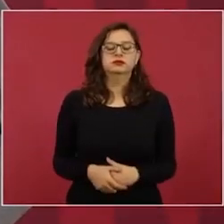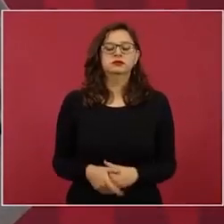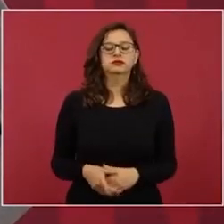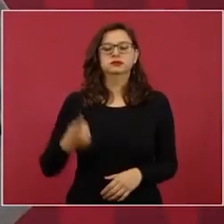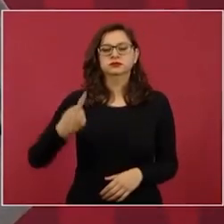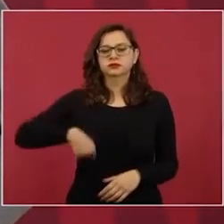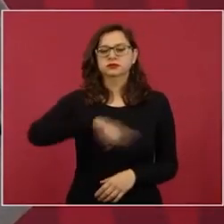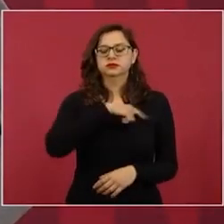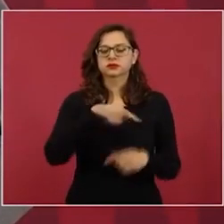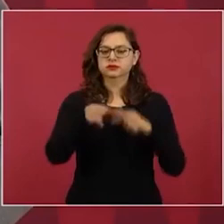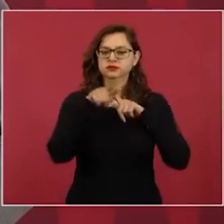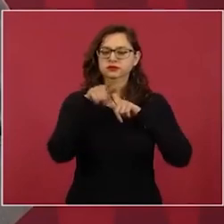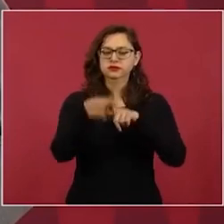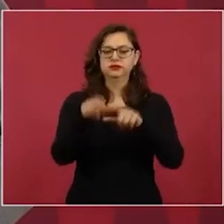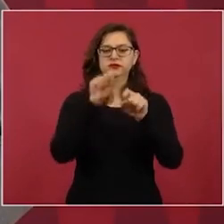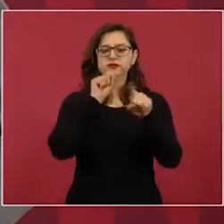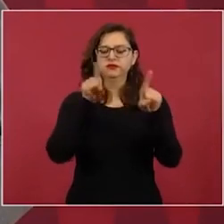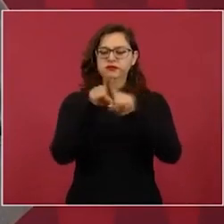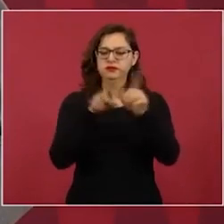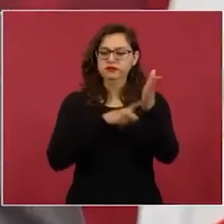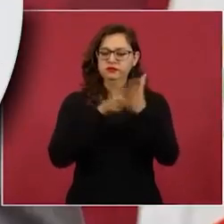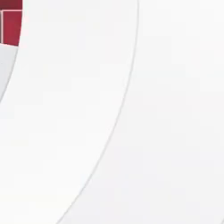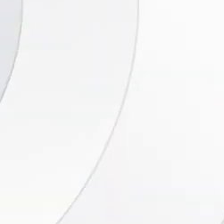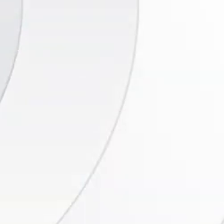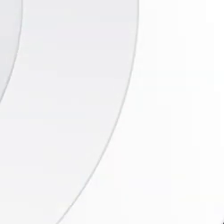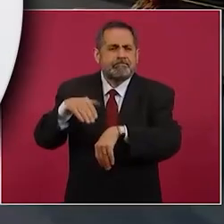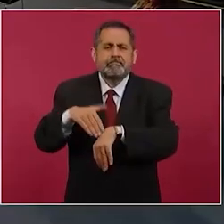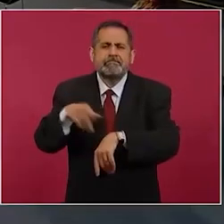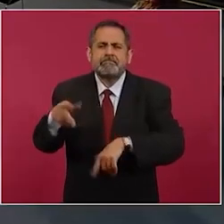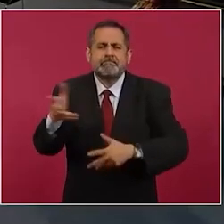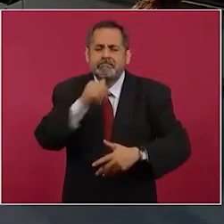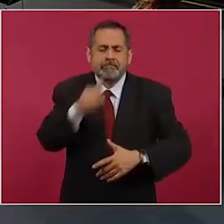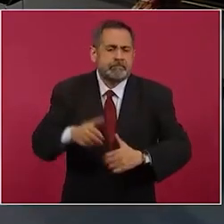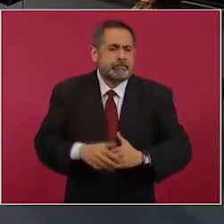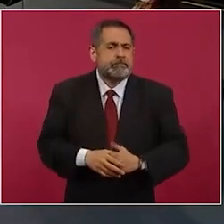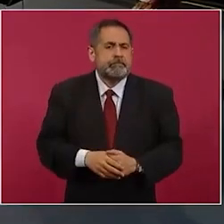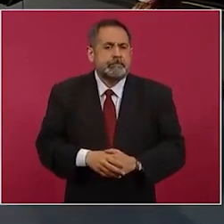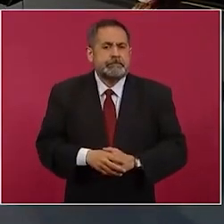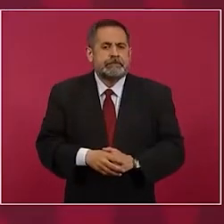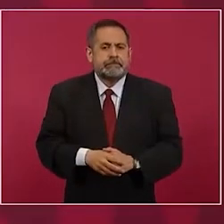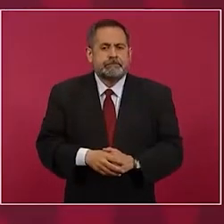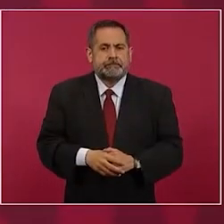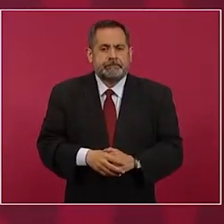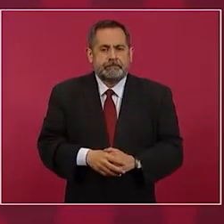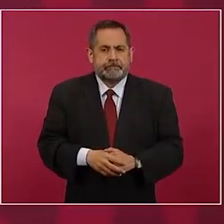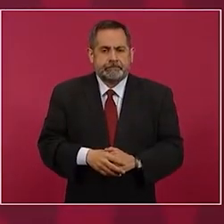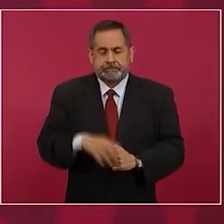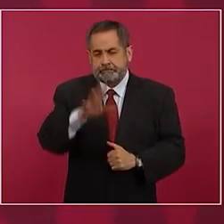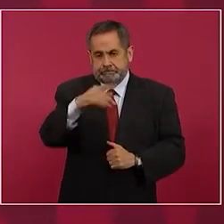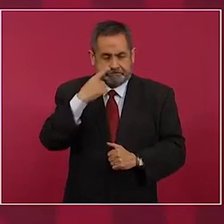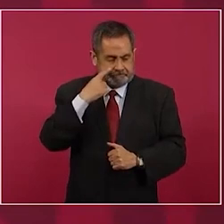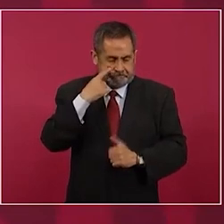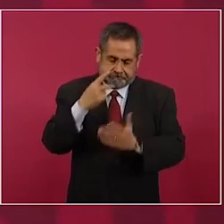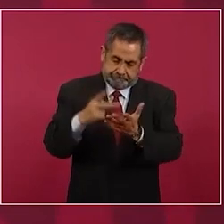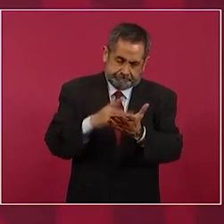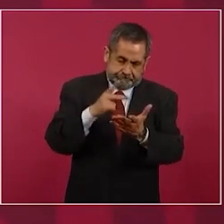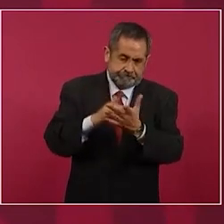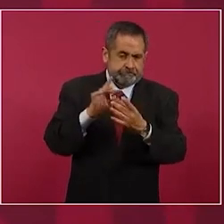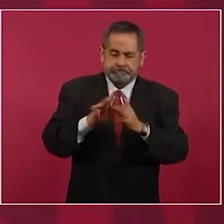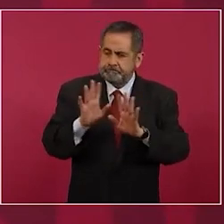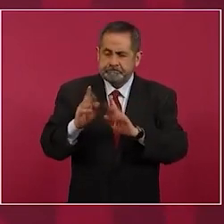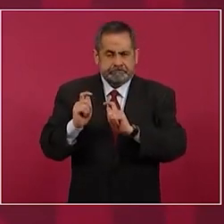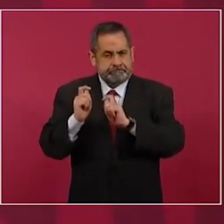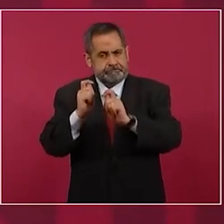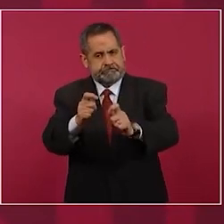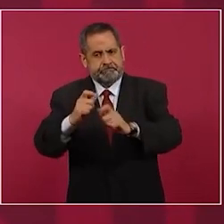ejerciendo nuestro derecho a la réplica mire este asunto, insisto lo está viendo